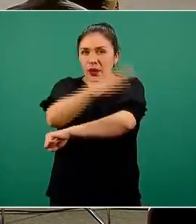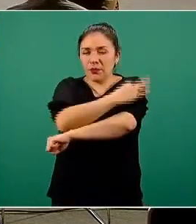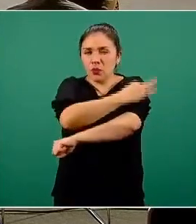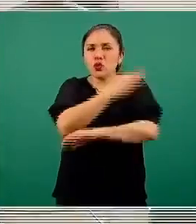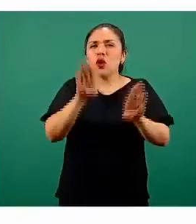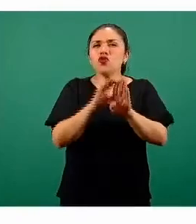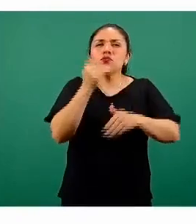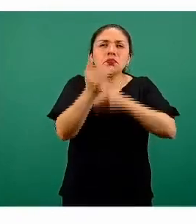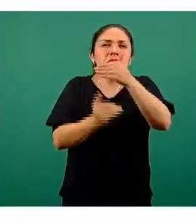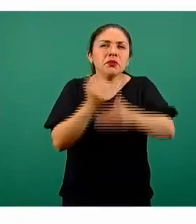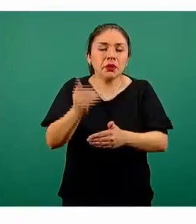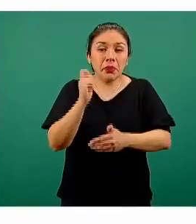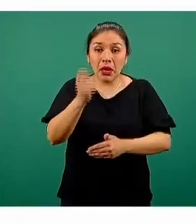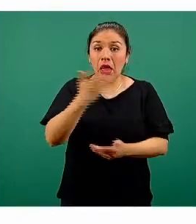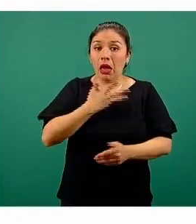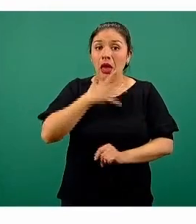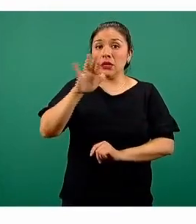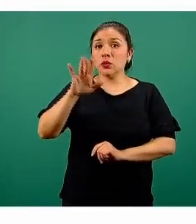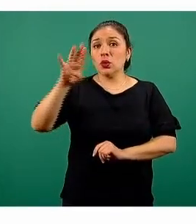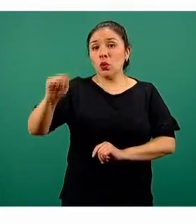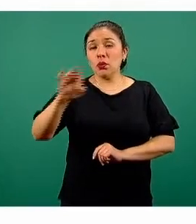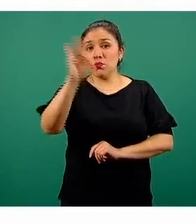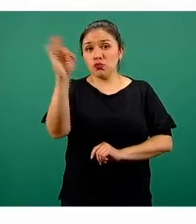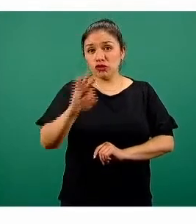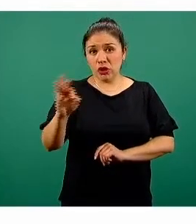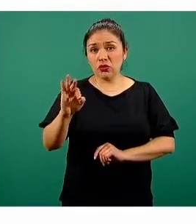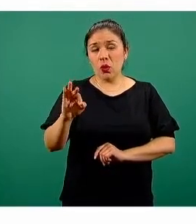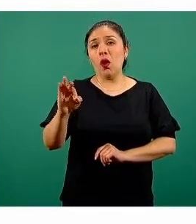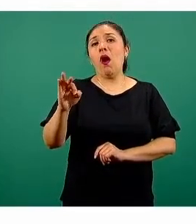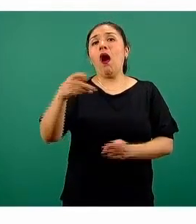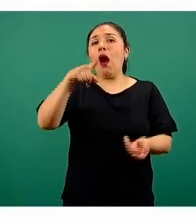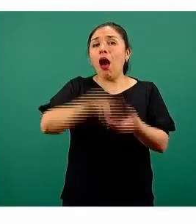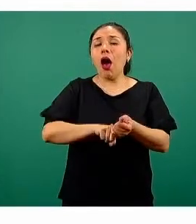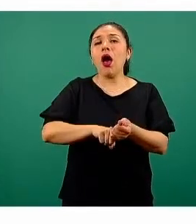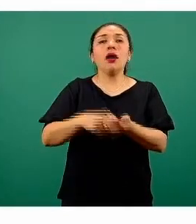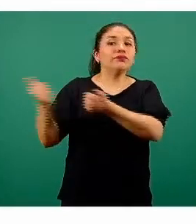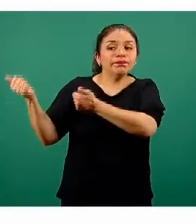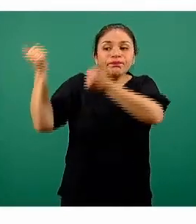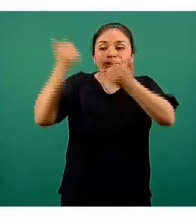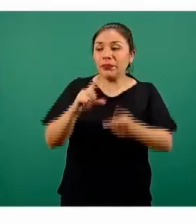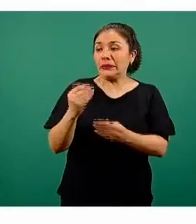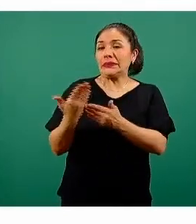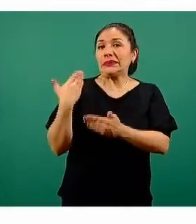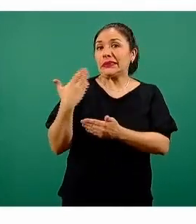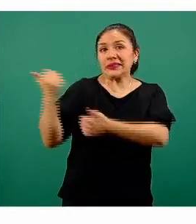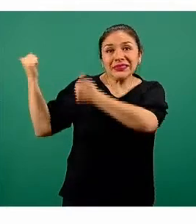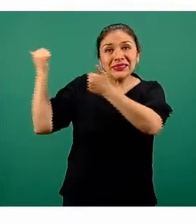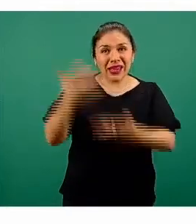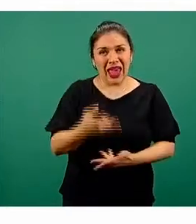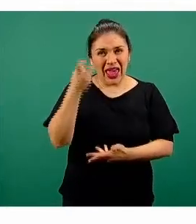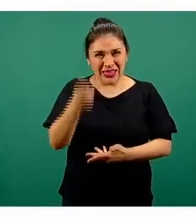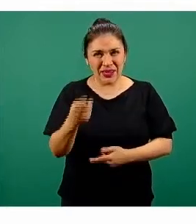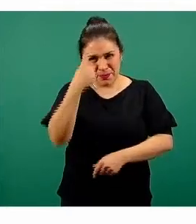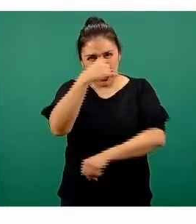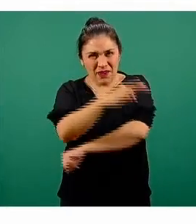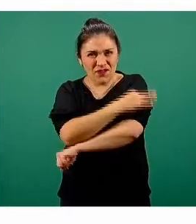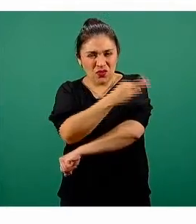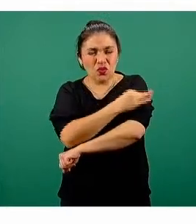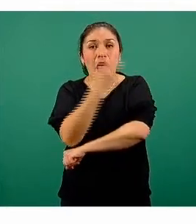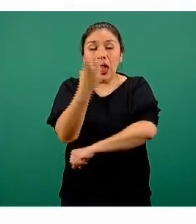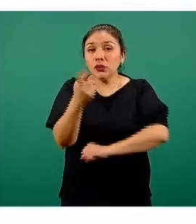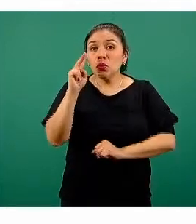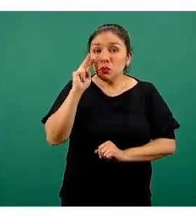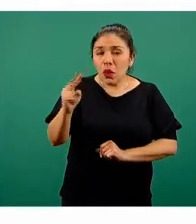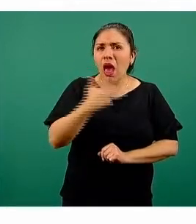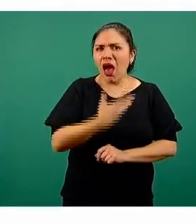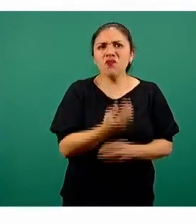avance. El avance general es de cincuenta y nueve por ciento de el paquete más recientemente recibido y lo que vemos es que